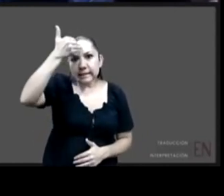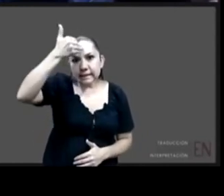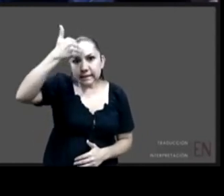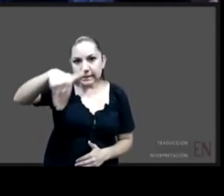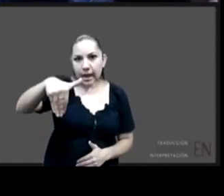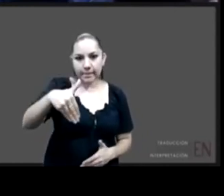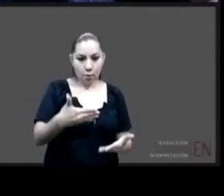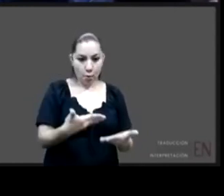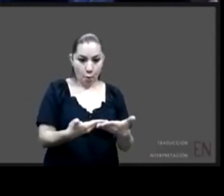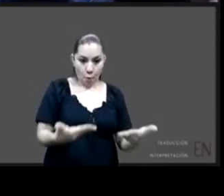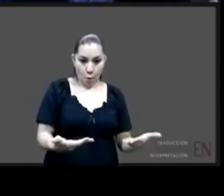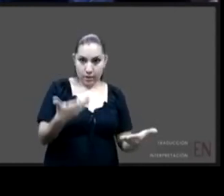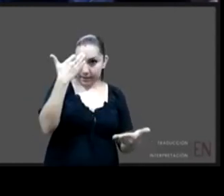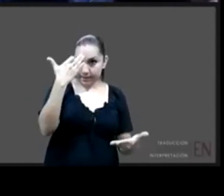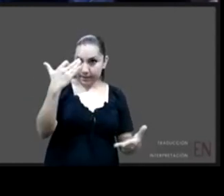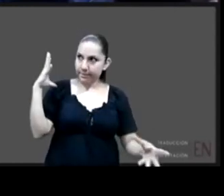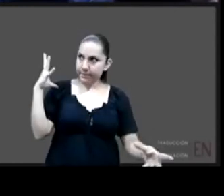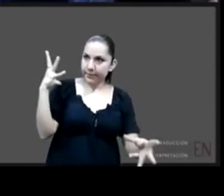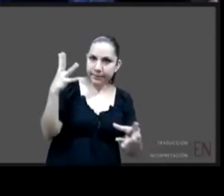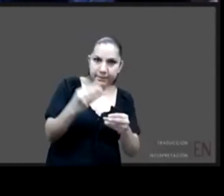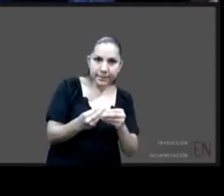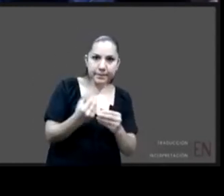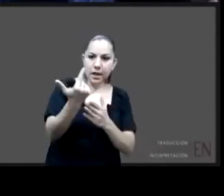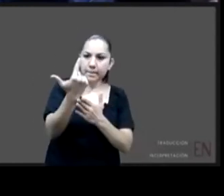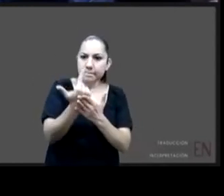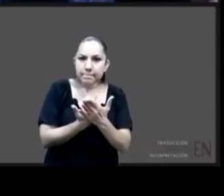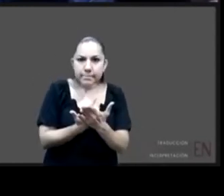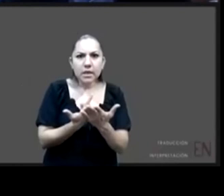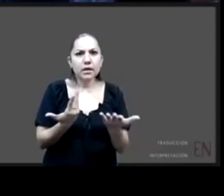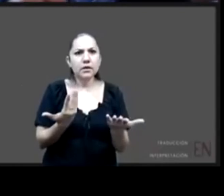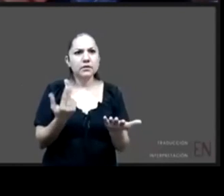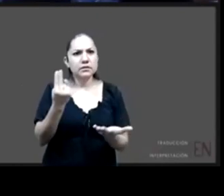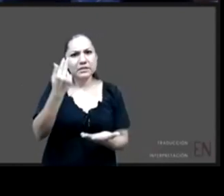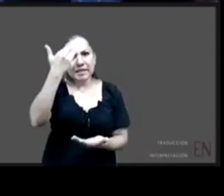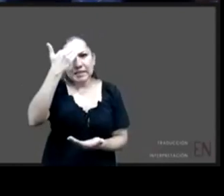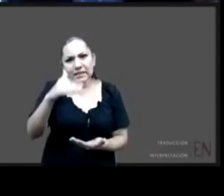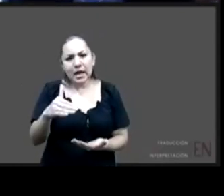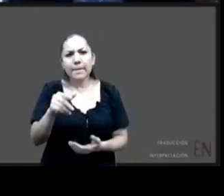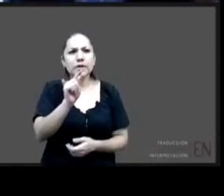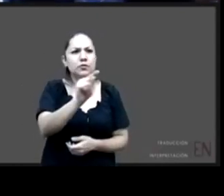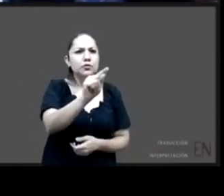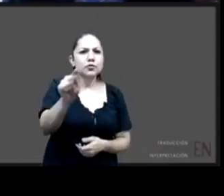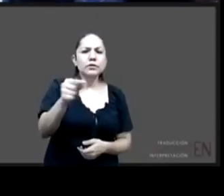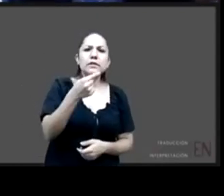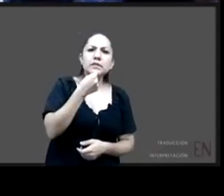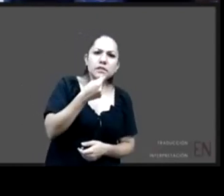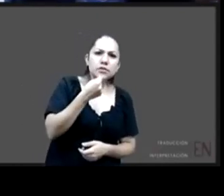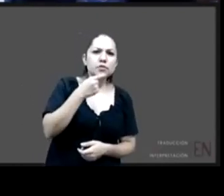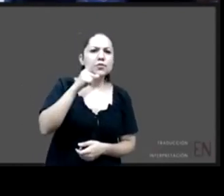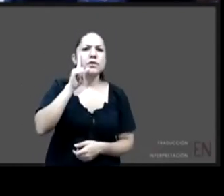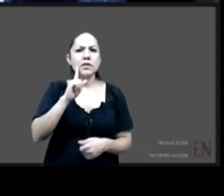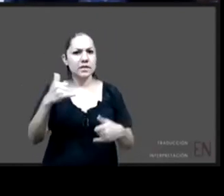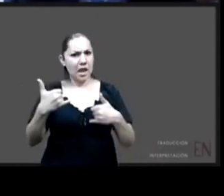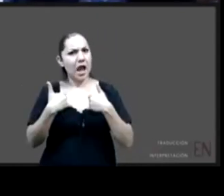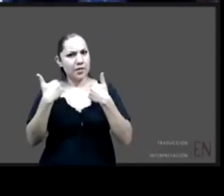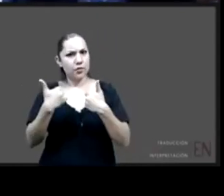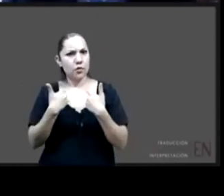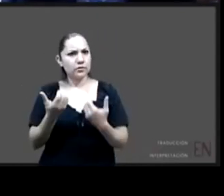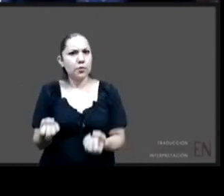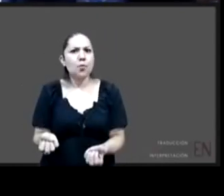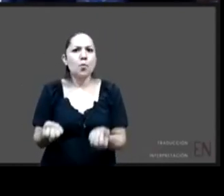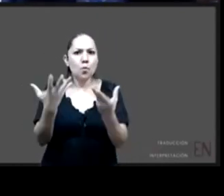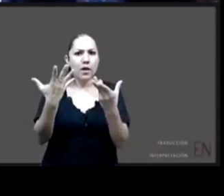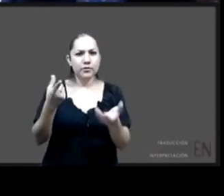información al día por ejemplo de cuántos niños niñas adolescentes están en este momento en las instituciones